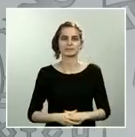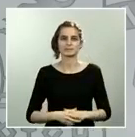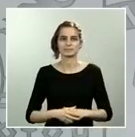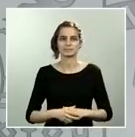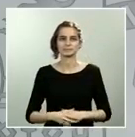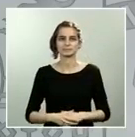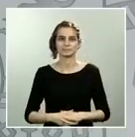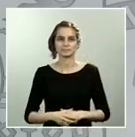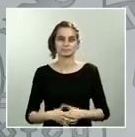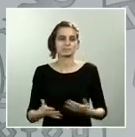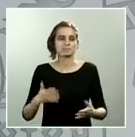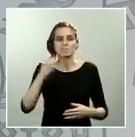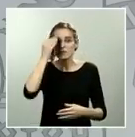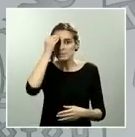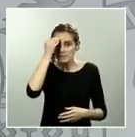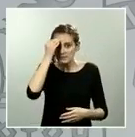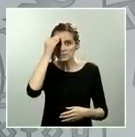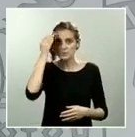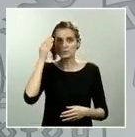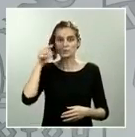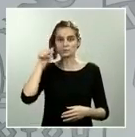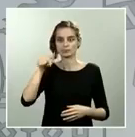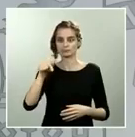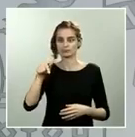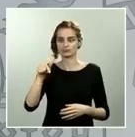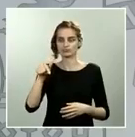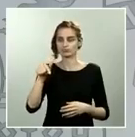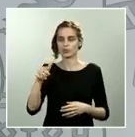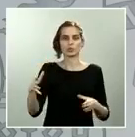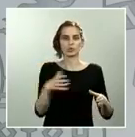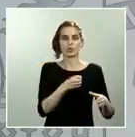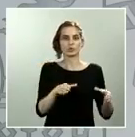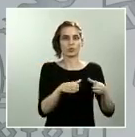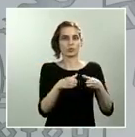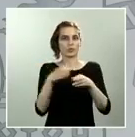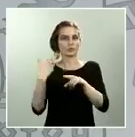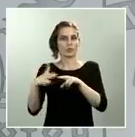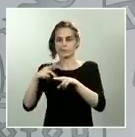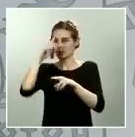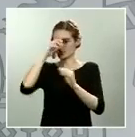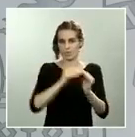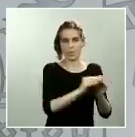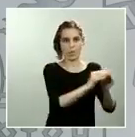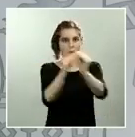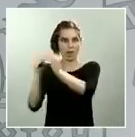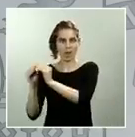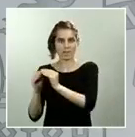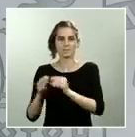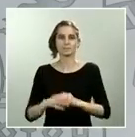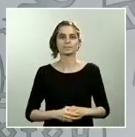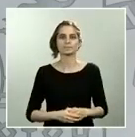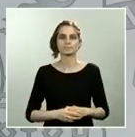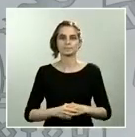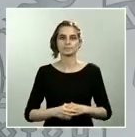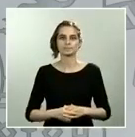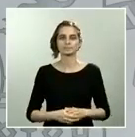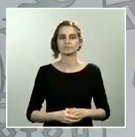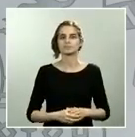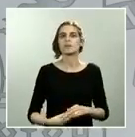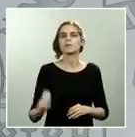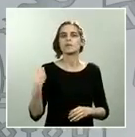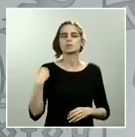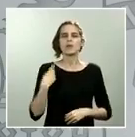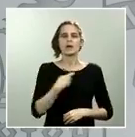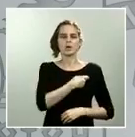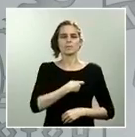sintonía nos une a todas las formaciones políticas. En relación con el funcionamiento de la comisión, la respuesta es rotunda. No,